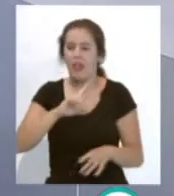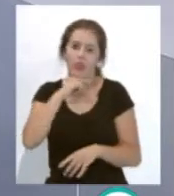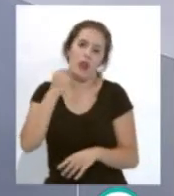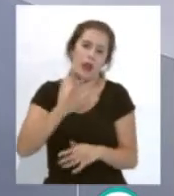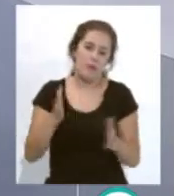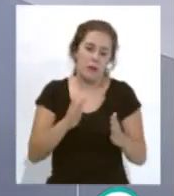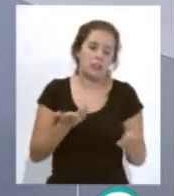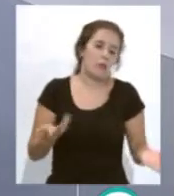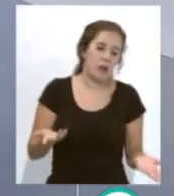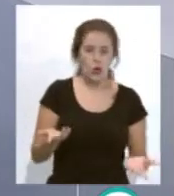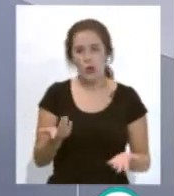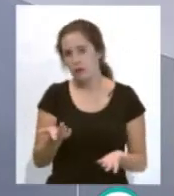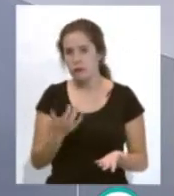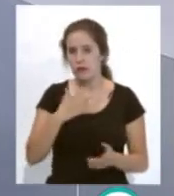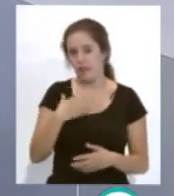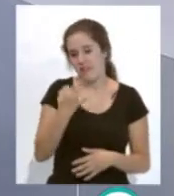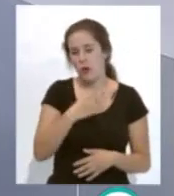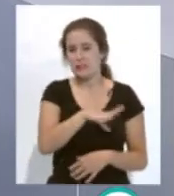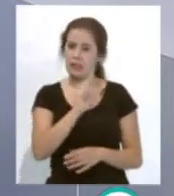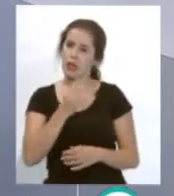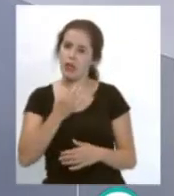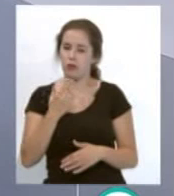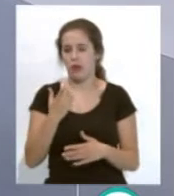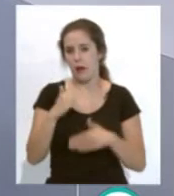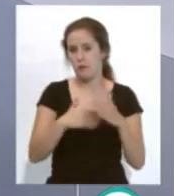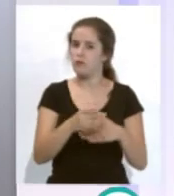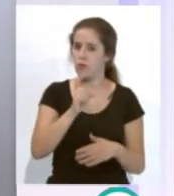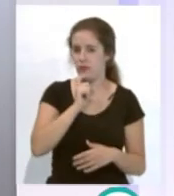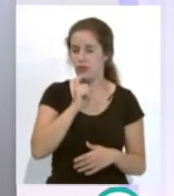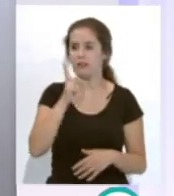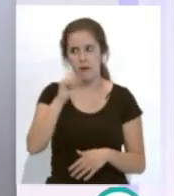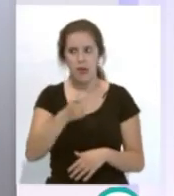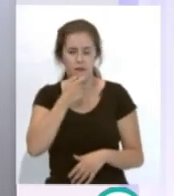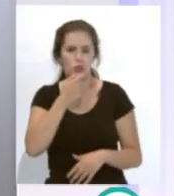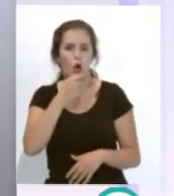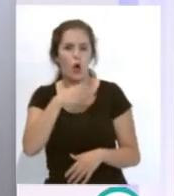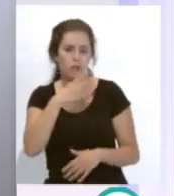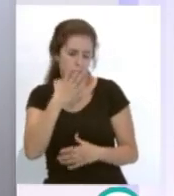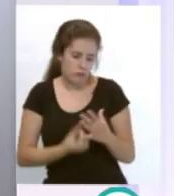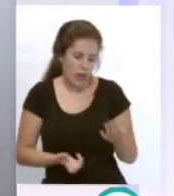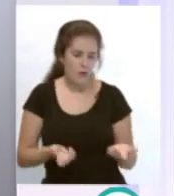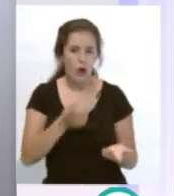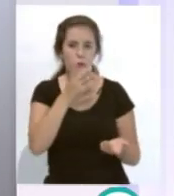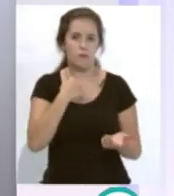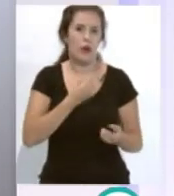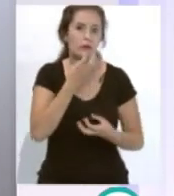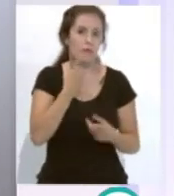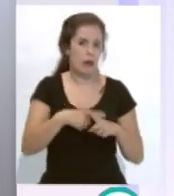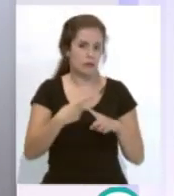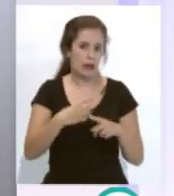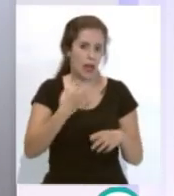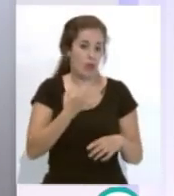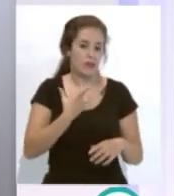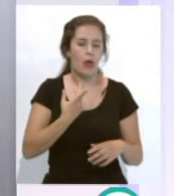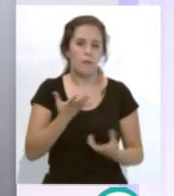determinado, tenemos que entender que es una profesión muy, muy complicada. Y se equivoca, mira, voy a contar una indiscreción que a lo mejor no debería, pero bueno, me da igual